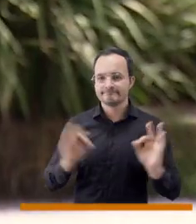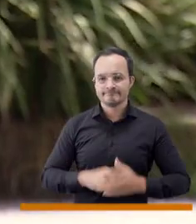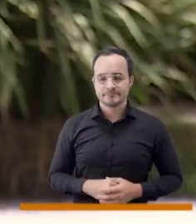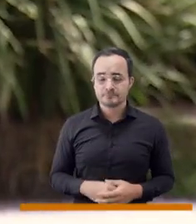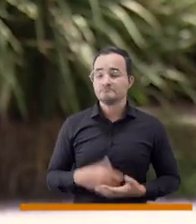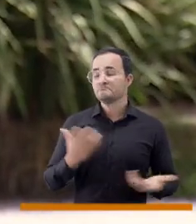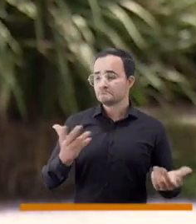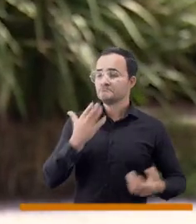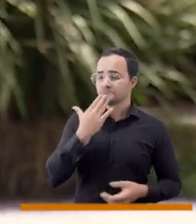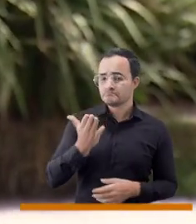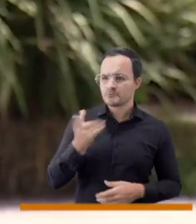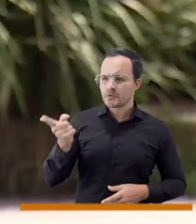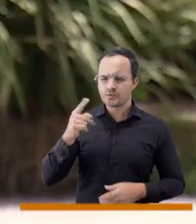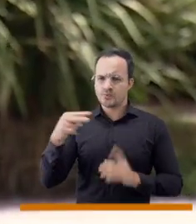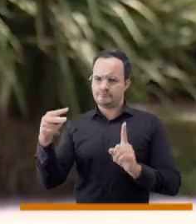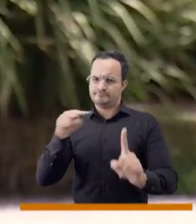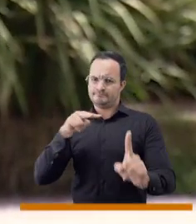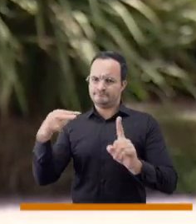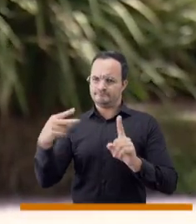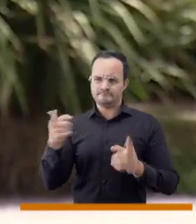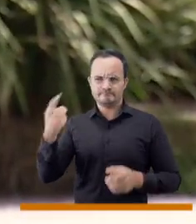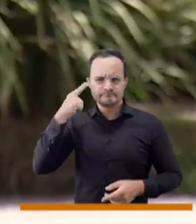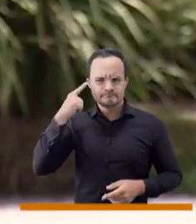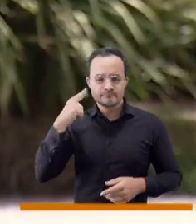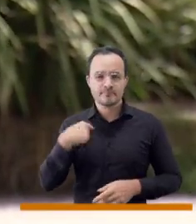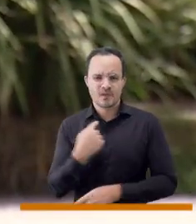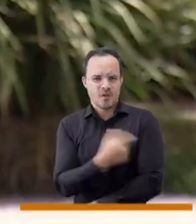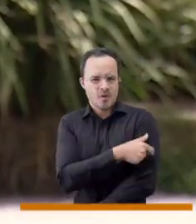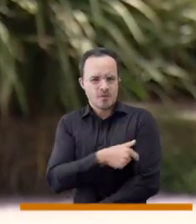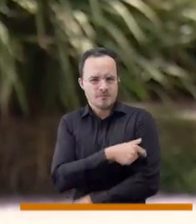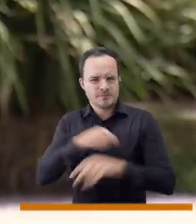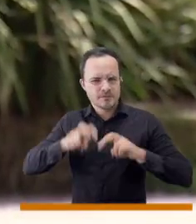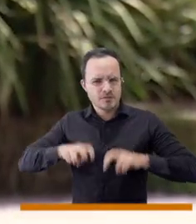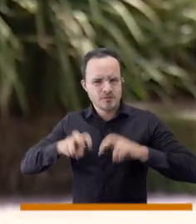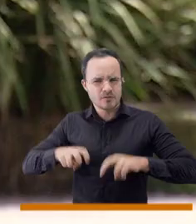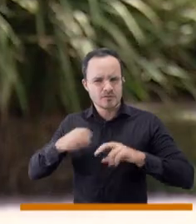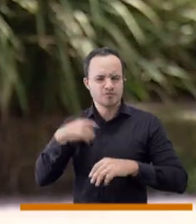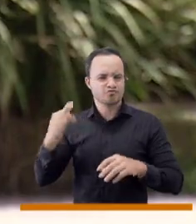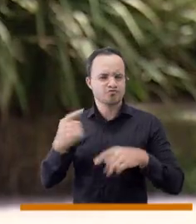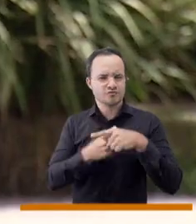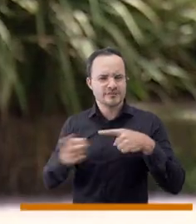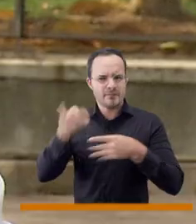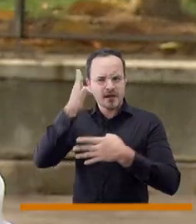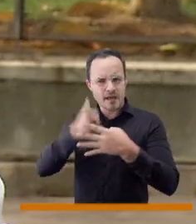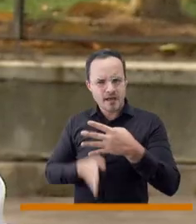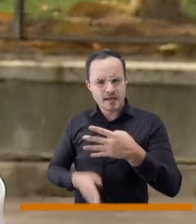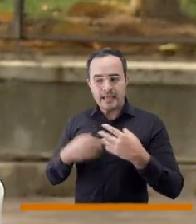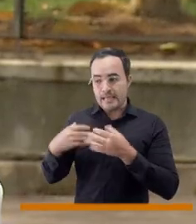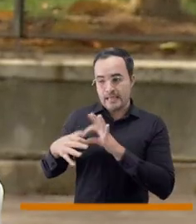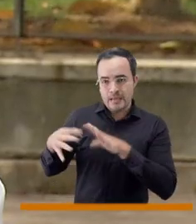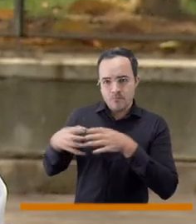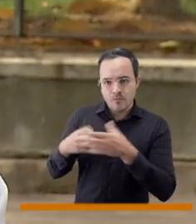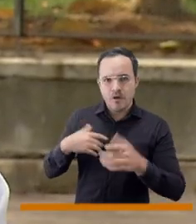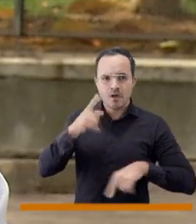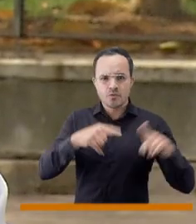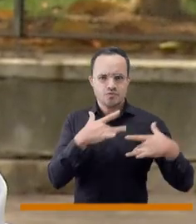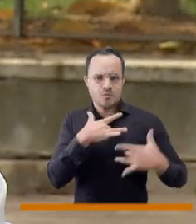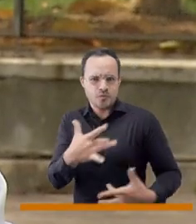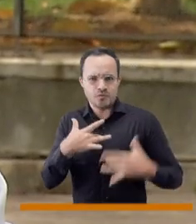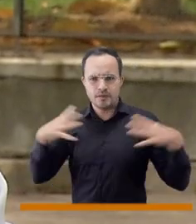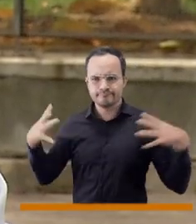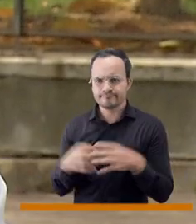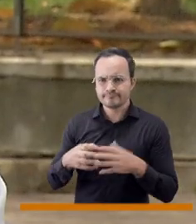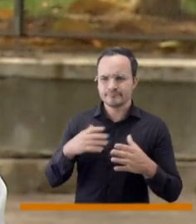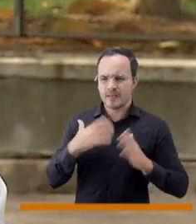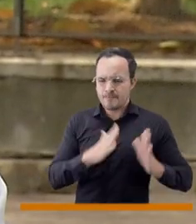Bavinton, ¿cuál es la situación desde su perspectiva? Porque una comisión que usted está realizando, una reunión semanal con